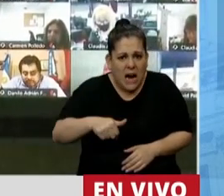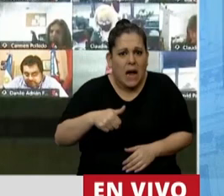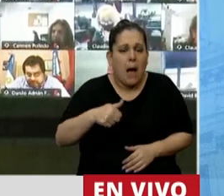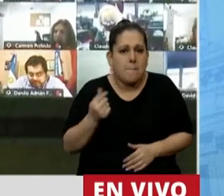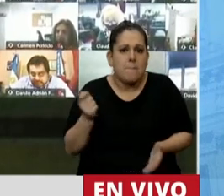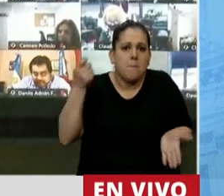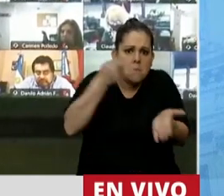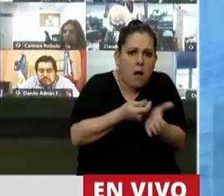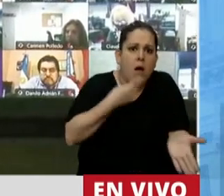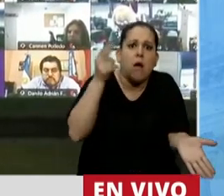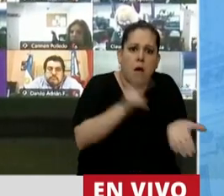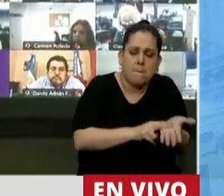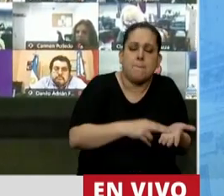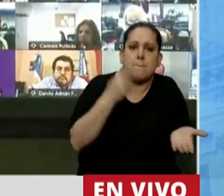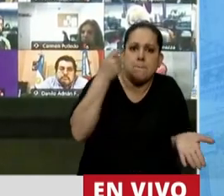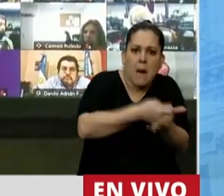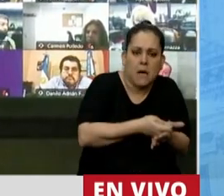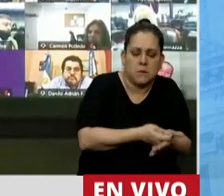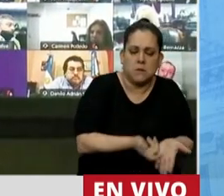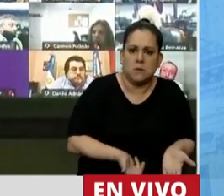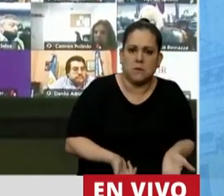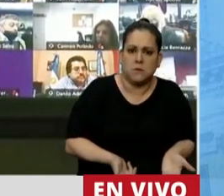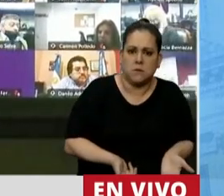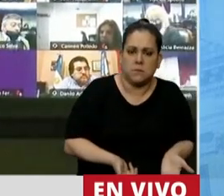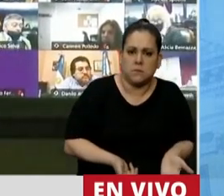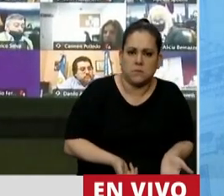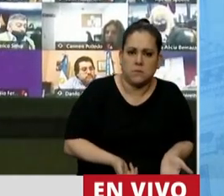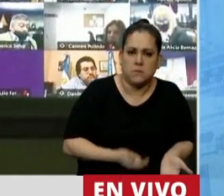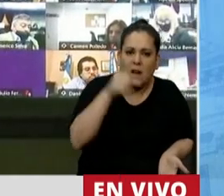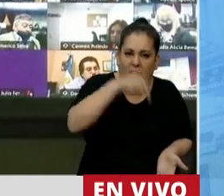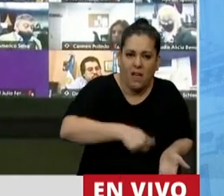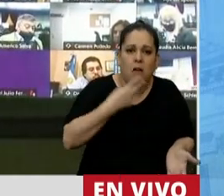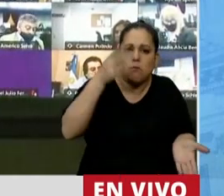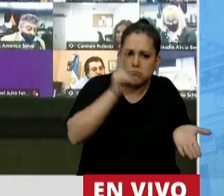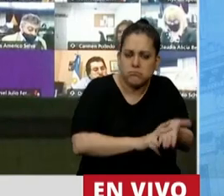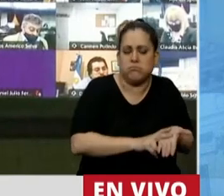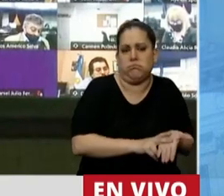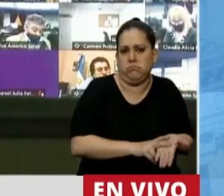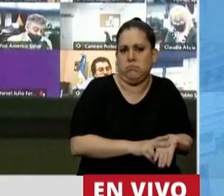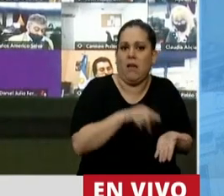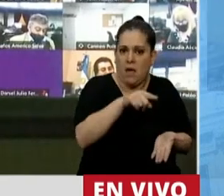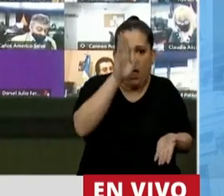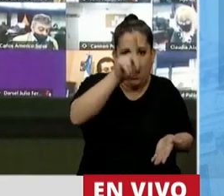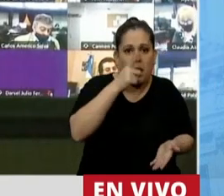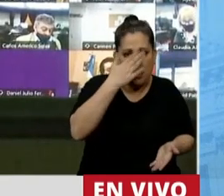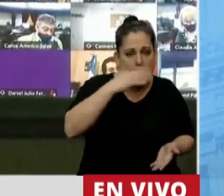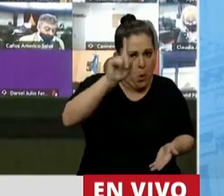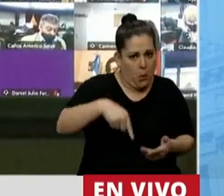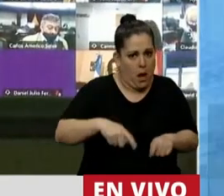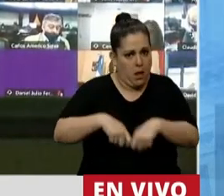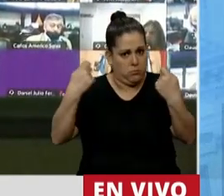más carga al que puede invertir? Este es un tributo confiscatorio, que tendrá consecuencias.